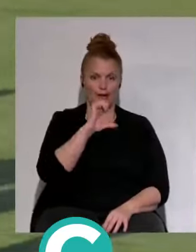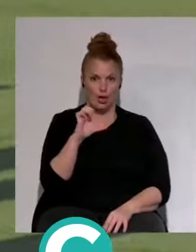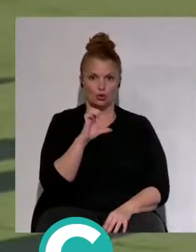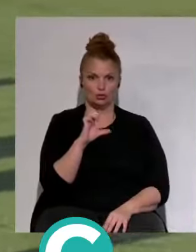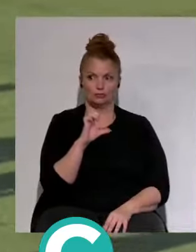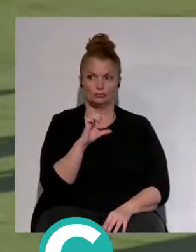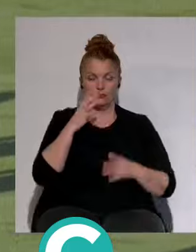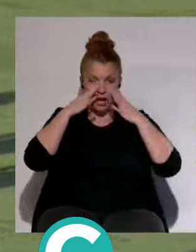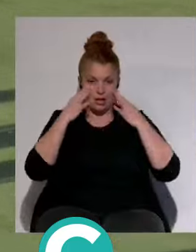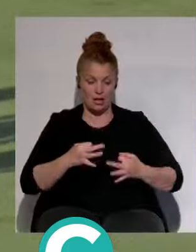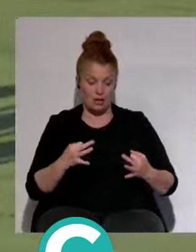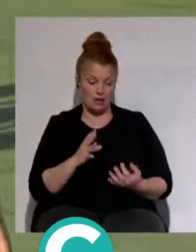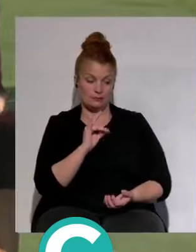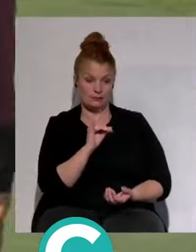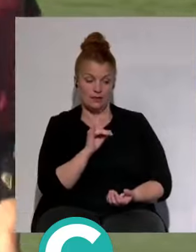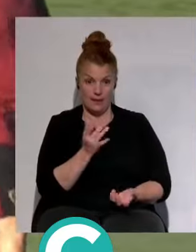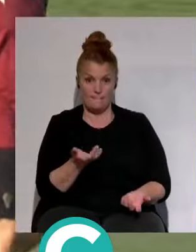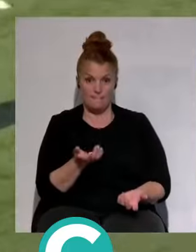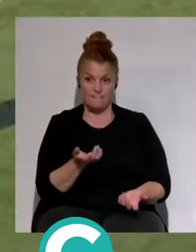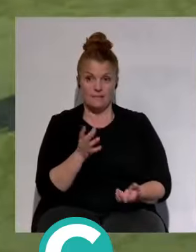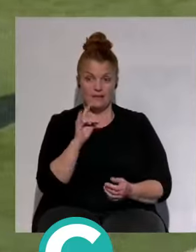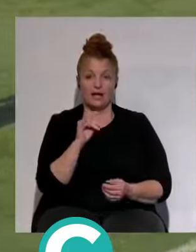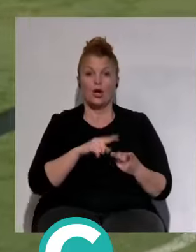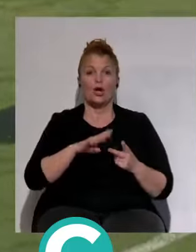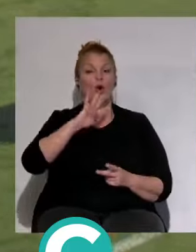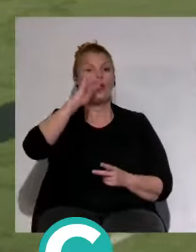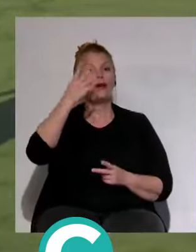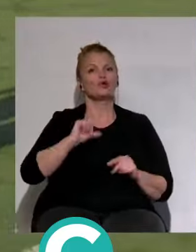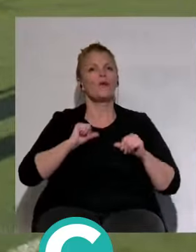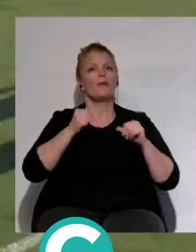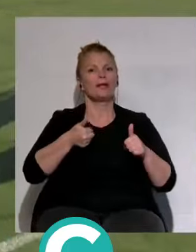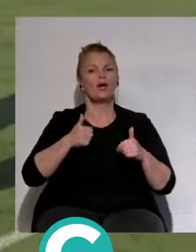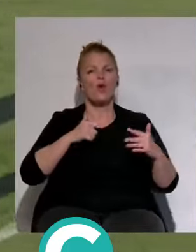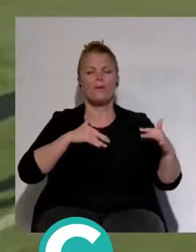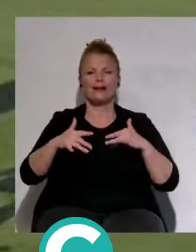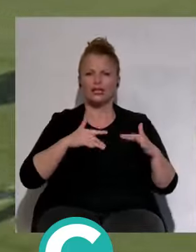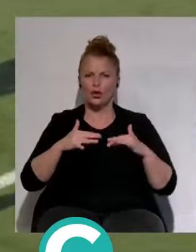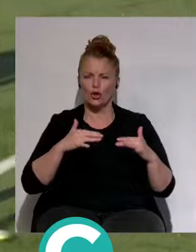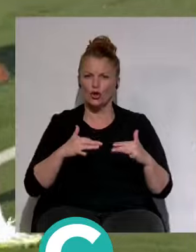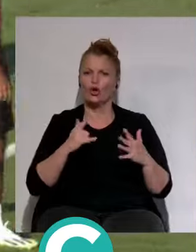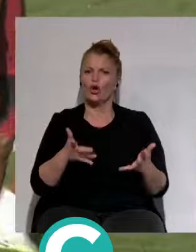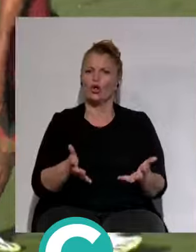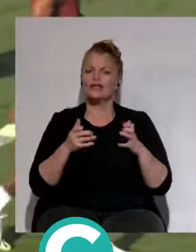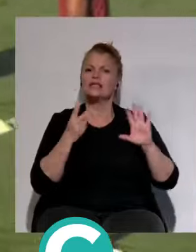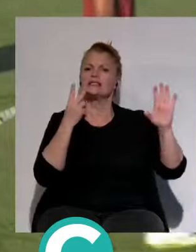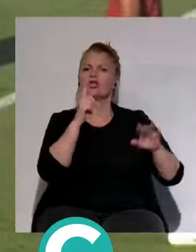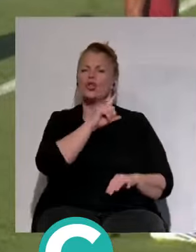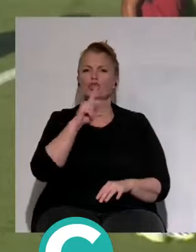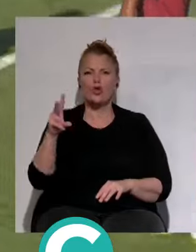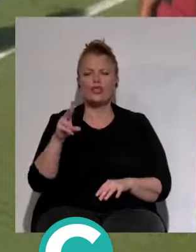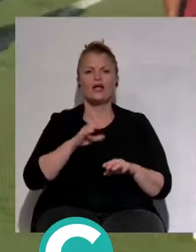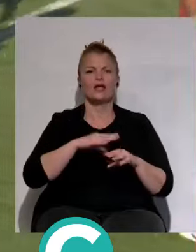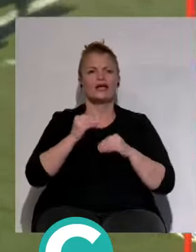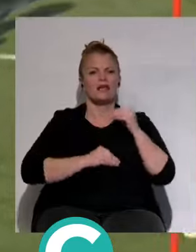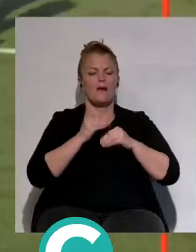Es la realidad. Sí, sí. Es la realidad. Los cuatro primeros partidos, el equipo consiguió... Siete de doce. Siete de doce. se marcha al